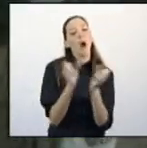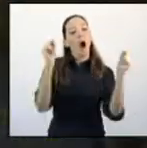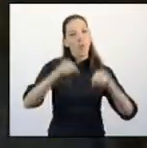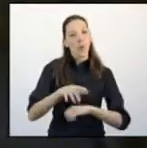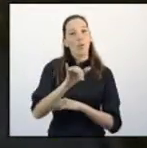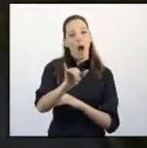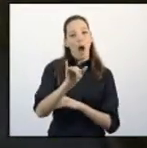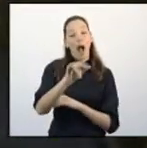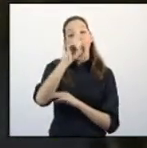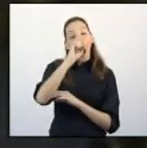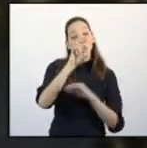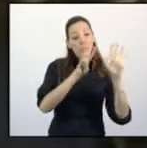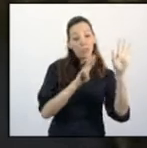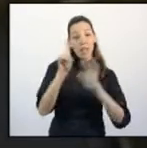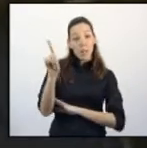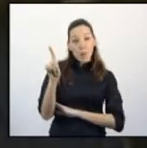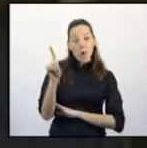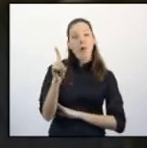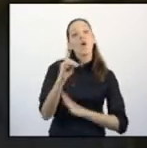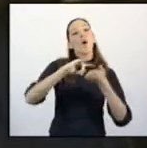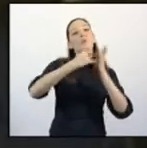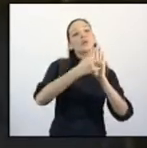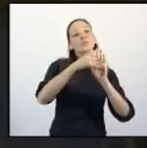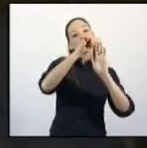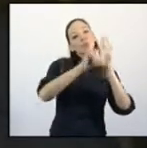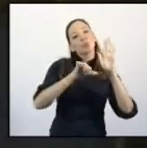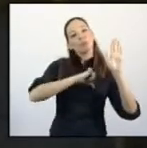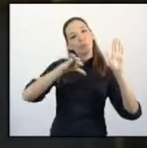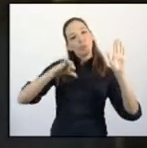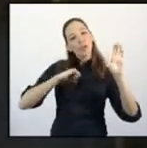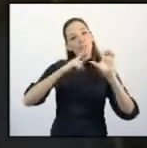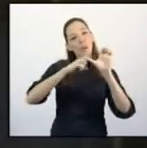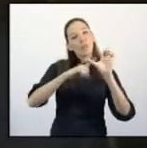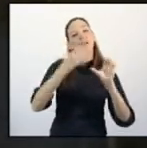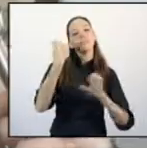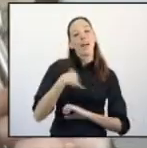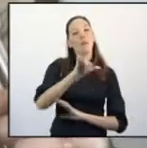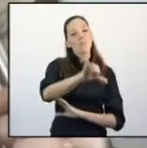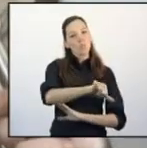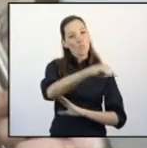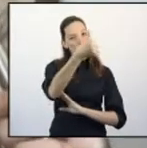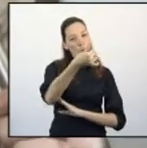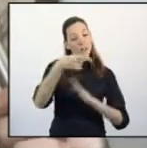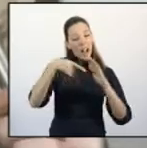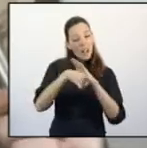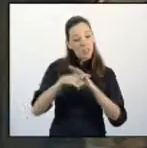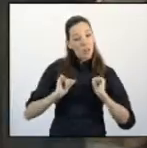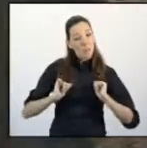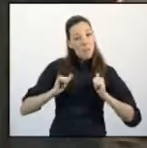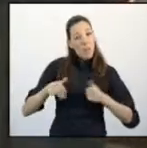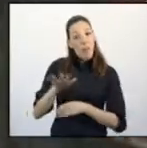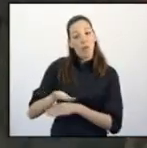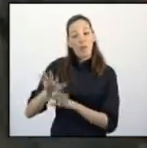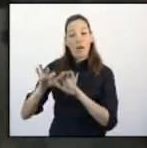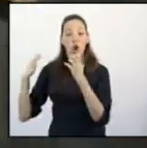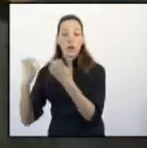el acuerdo. En 1961 se aprueba el Proyecto de Estatuto de Autonomía para Extremadura e inicia su trámite en